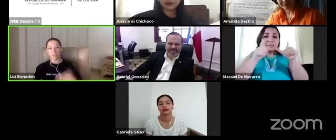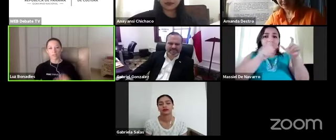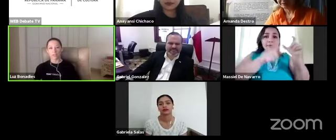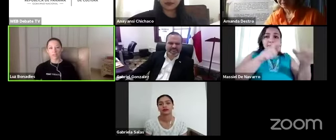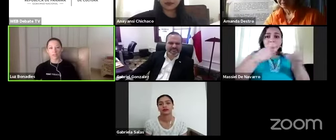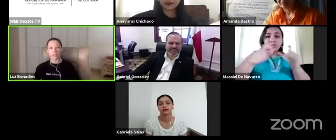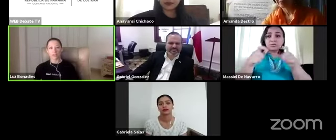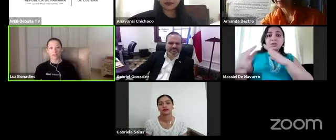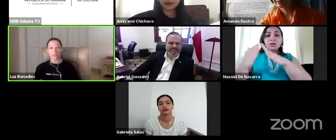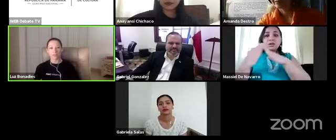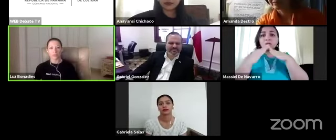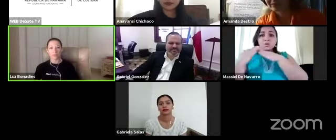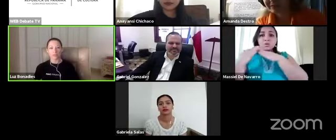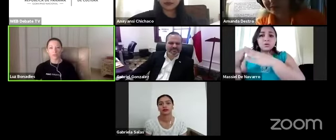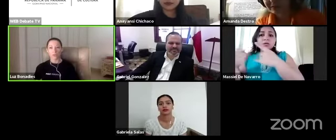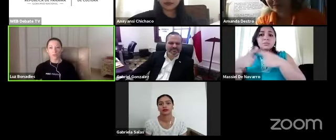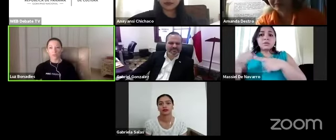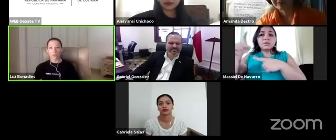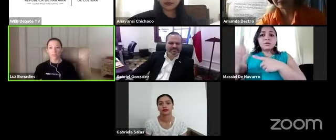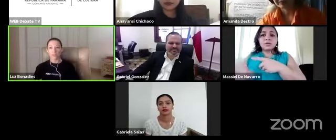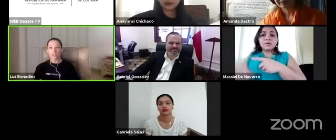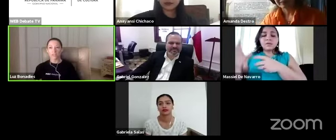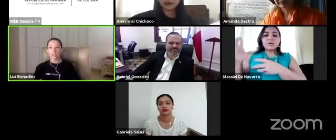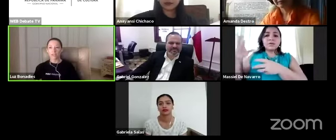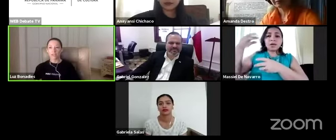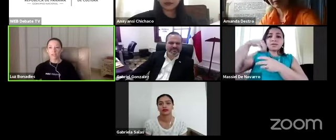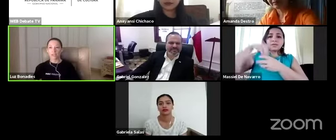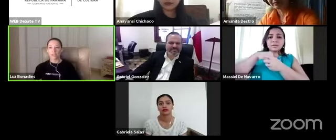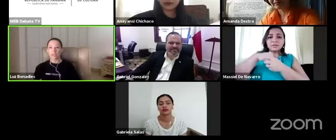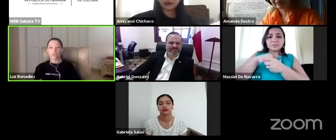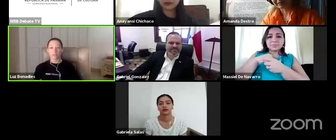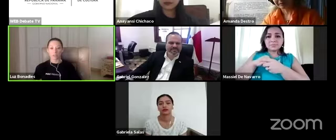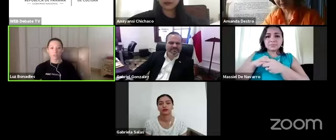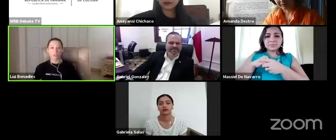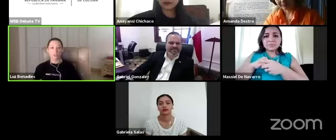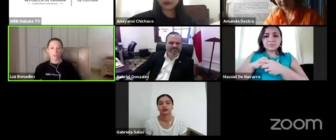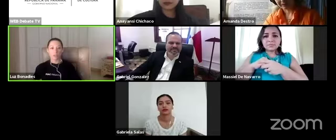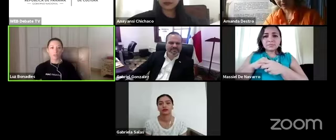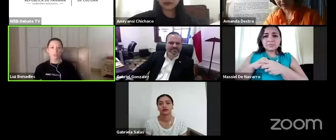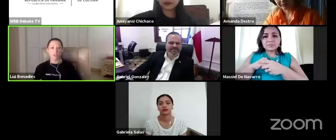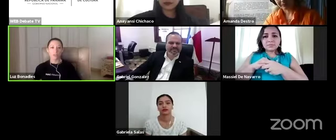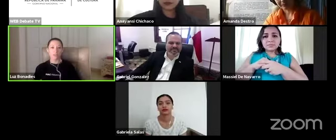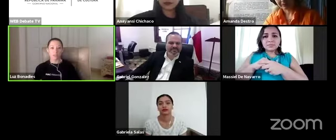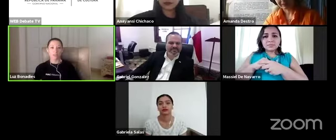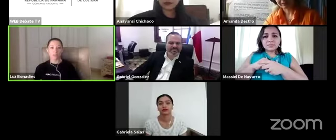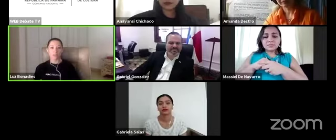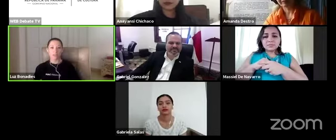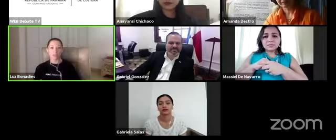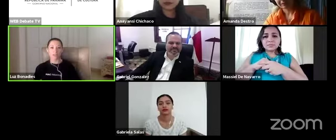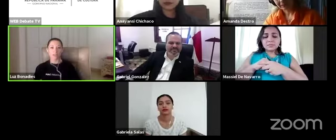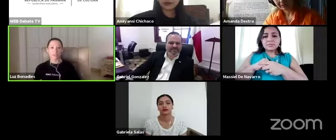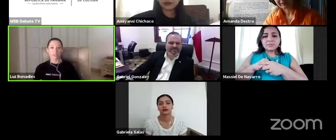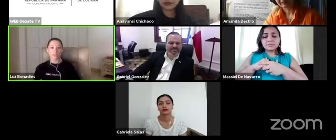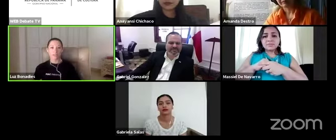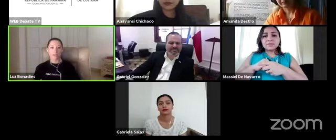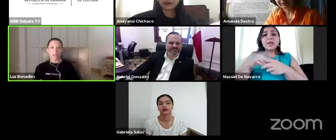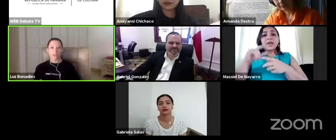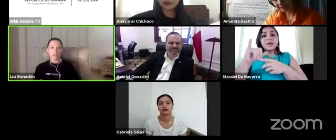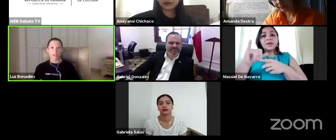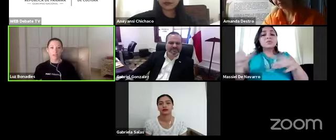también tiene que ir hacia dentro de las instituciones hoy en día los trabajadores de los museos también están en una crisis